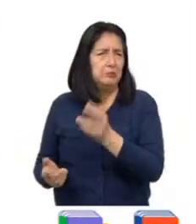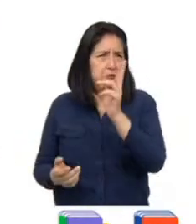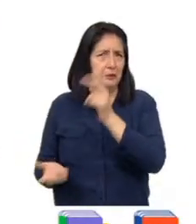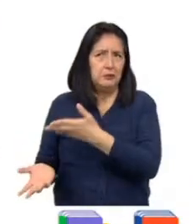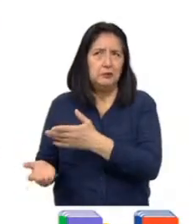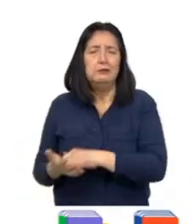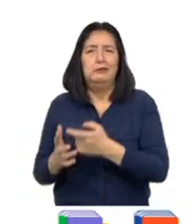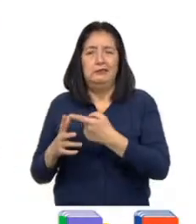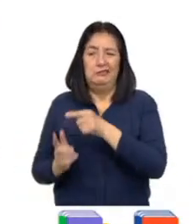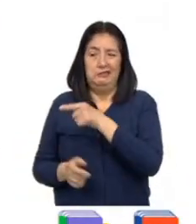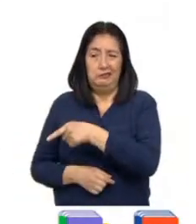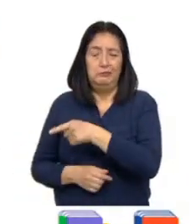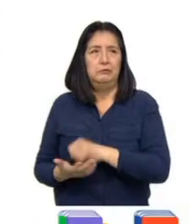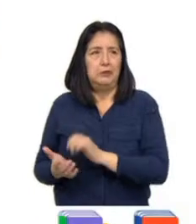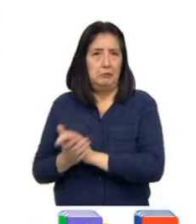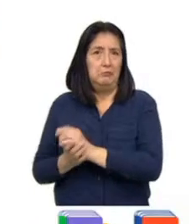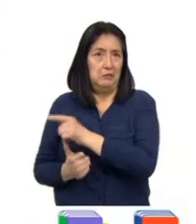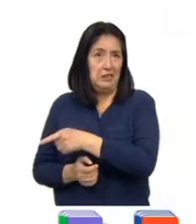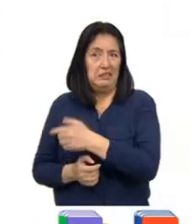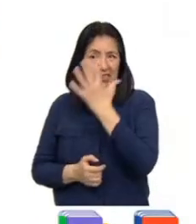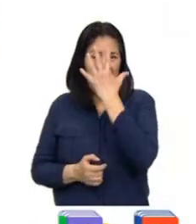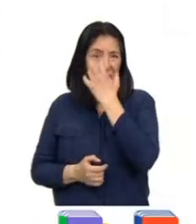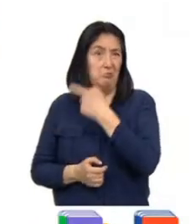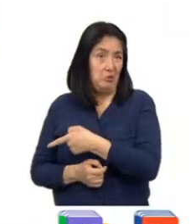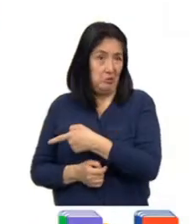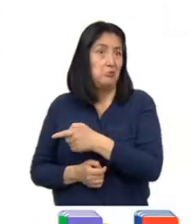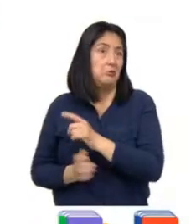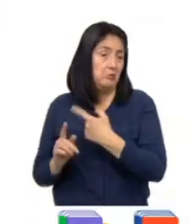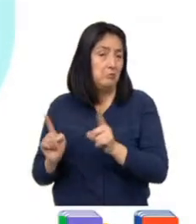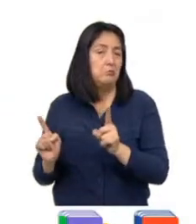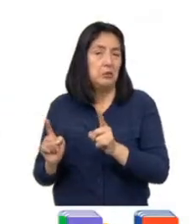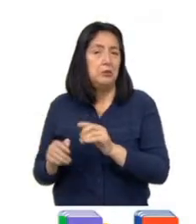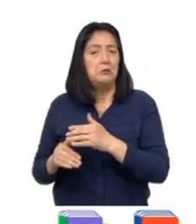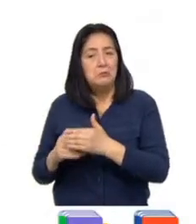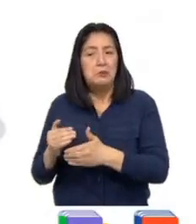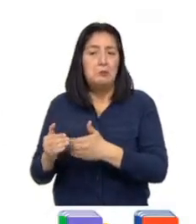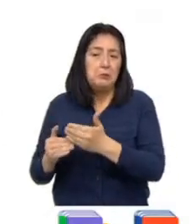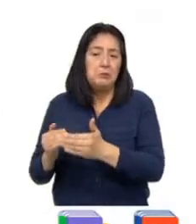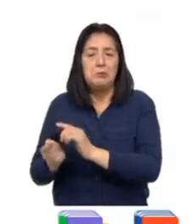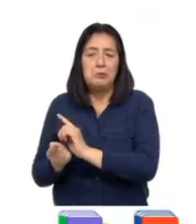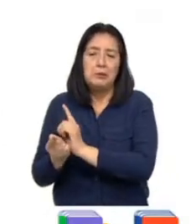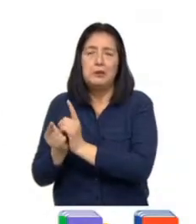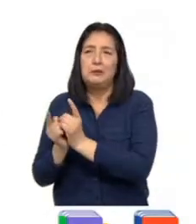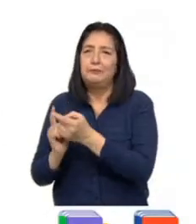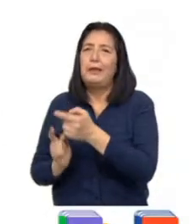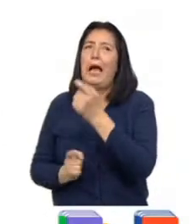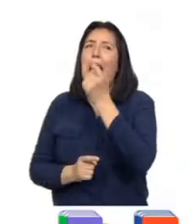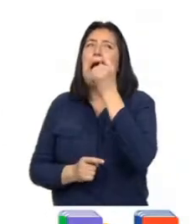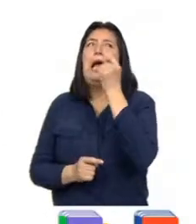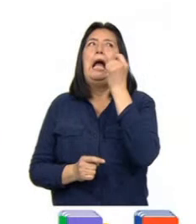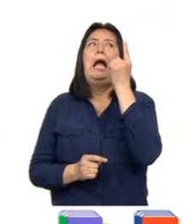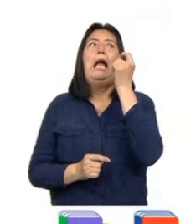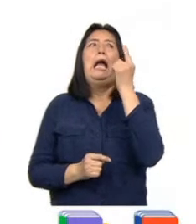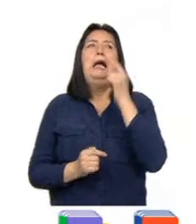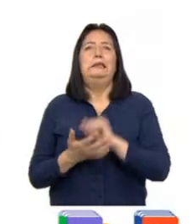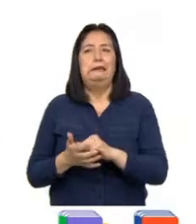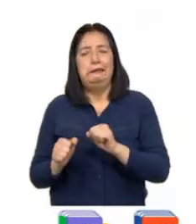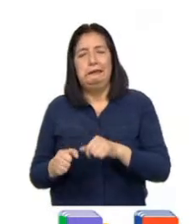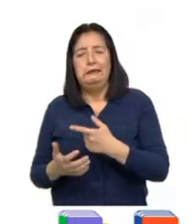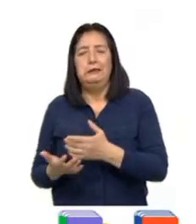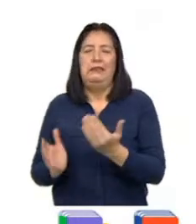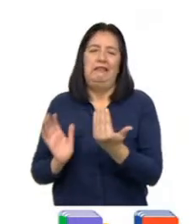inicio, mi compañera se molestó, pero poco a poco fue cambiando porque entendió que lo que hacía me